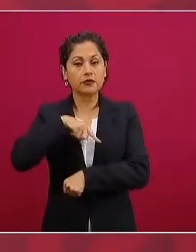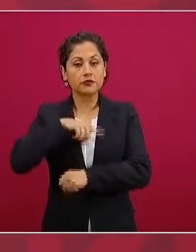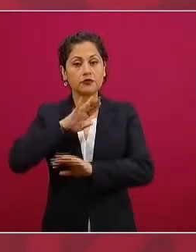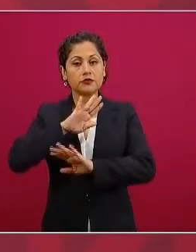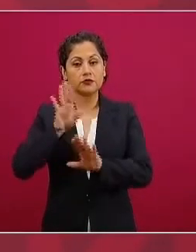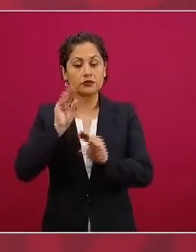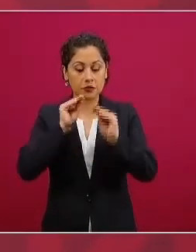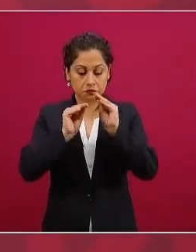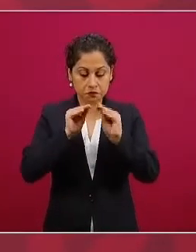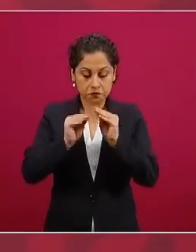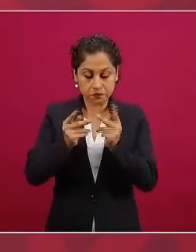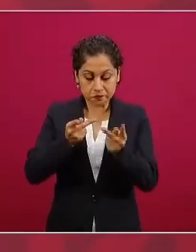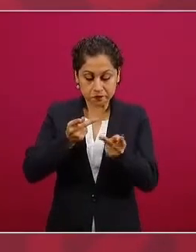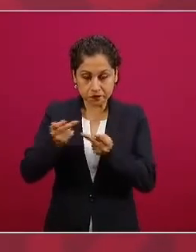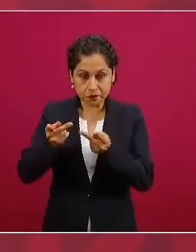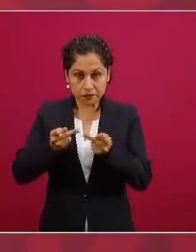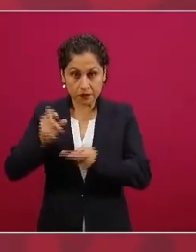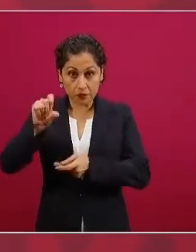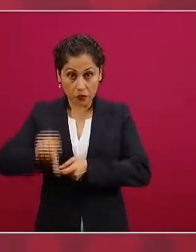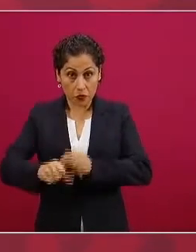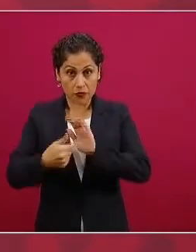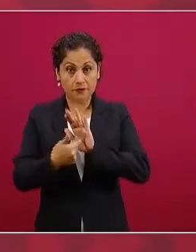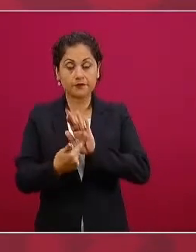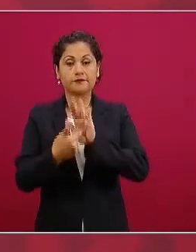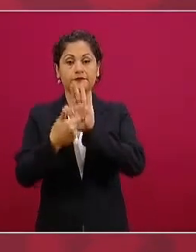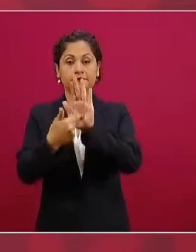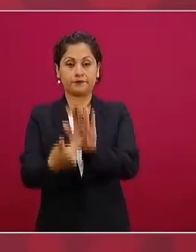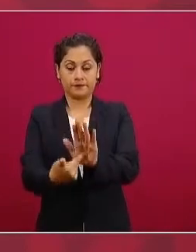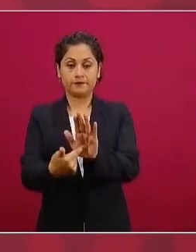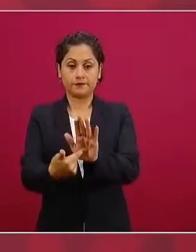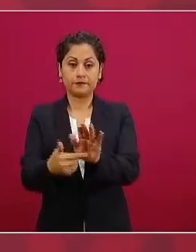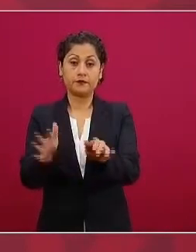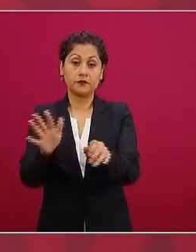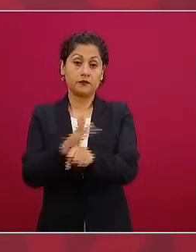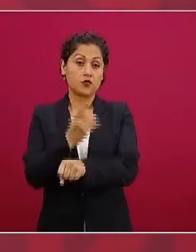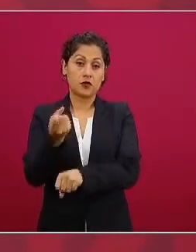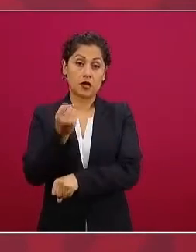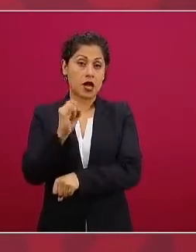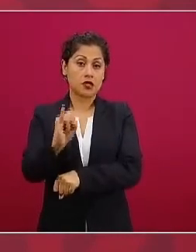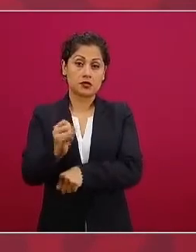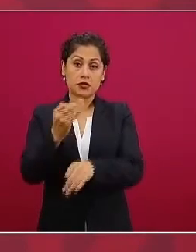padeciendo en México y en el mundo.